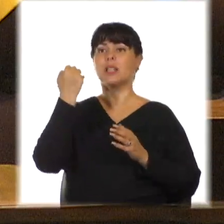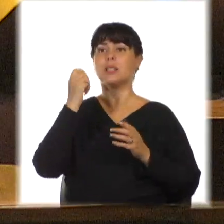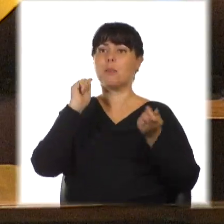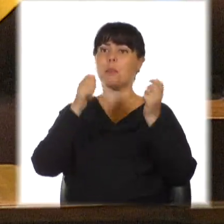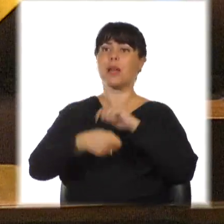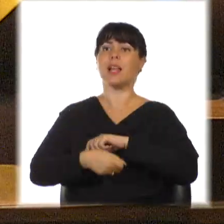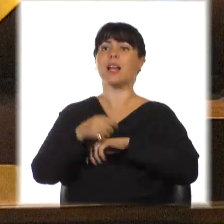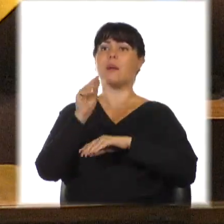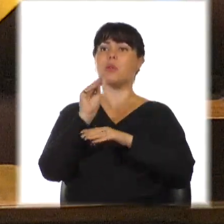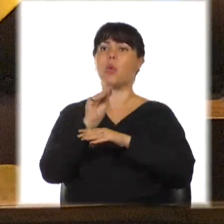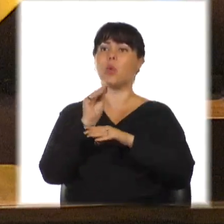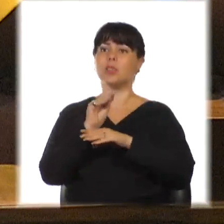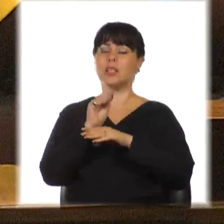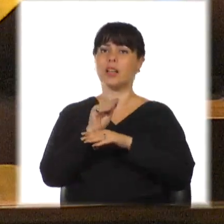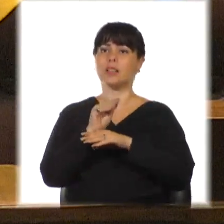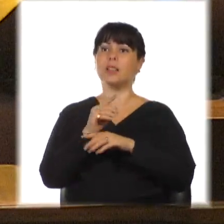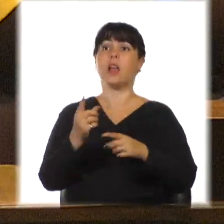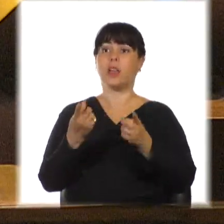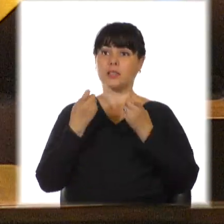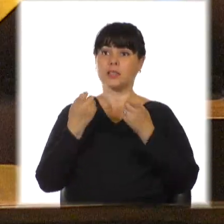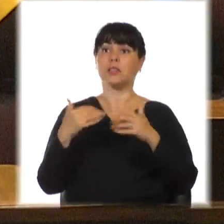Que vaya si es necesario.